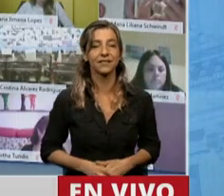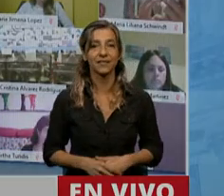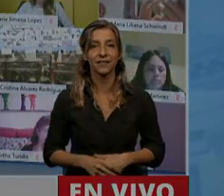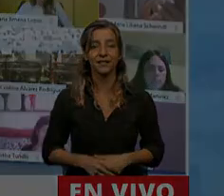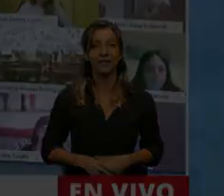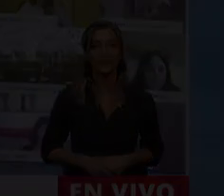Gracias, Diputado. ¡Gracias! ¡Gracias! ¡Gracias! ¡Gracias! ¡Gracias!